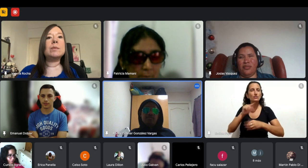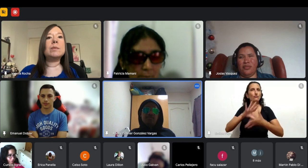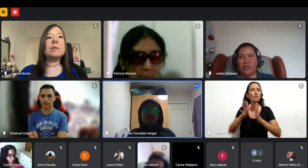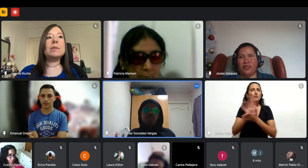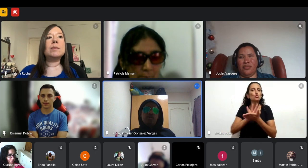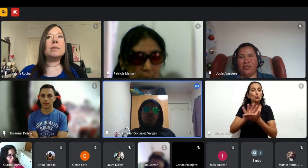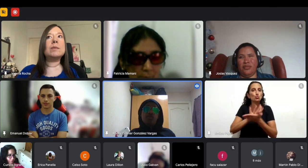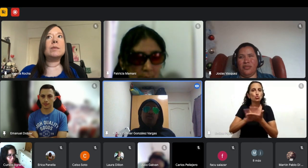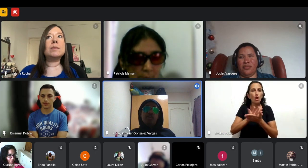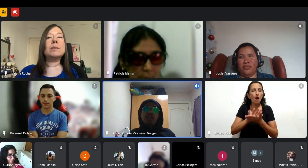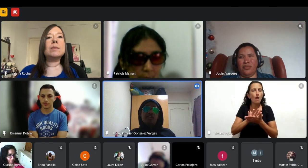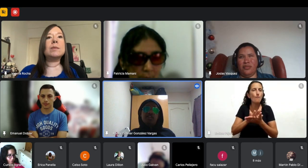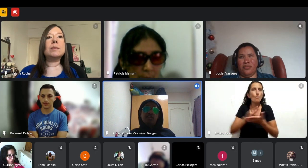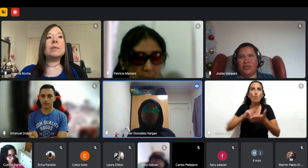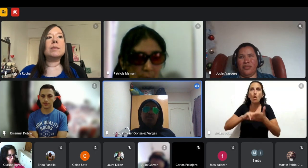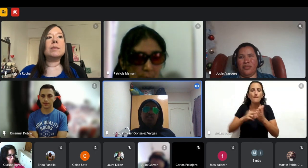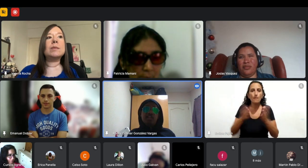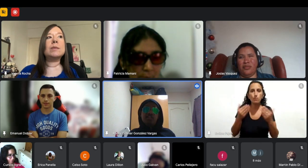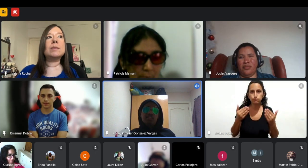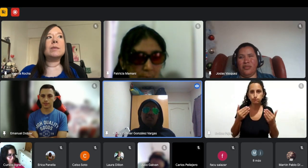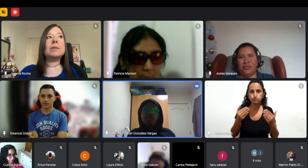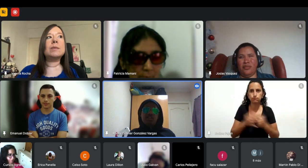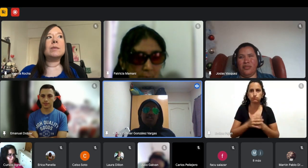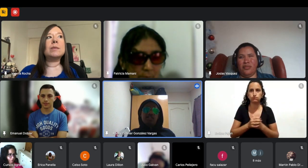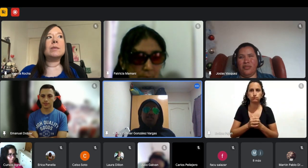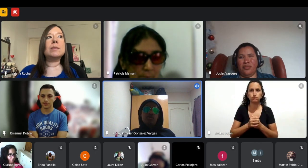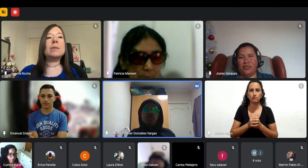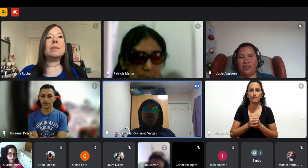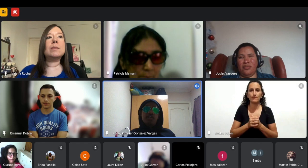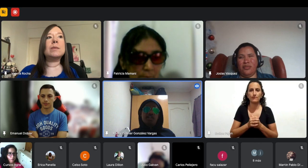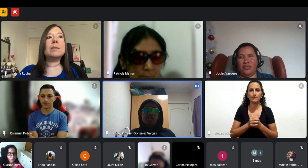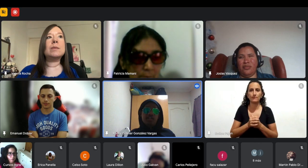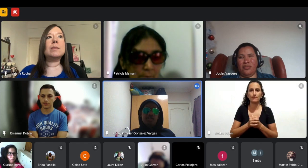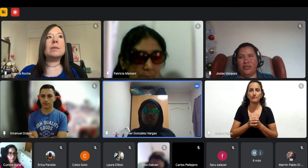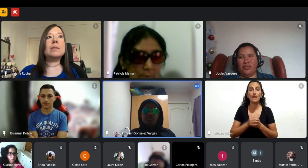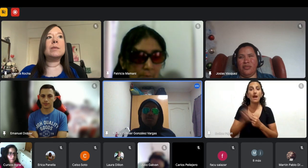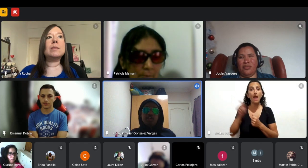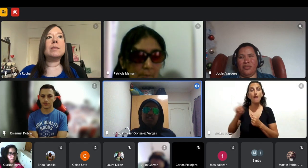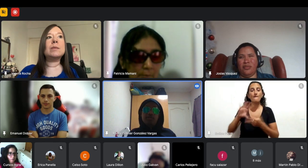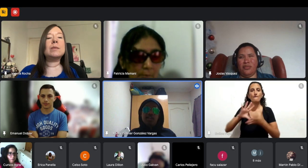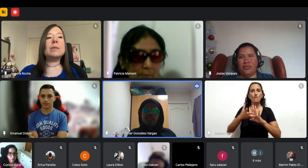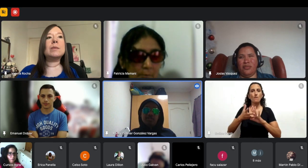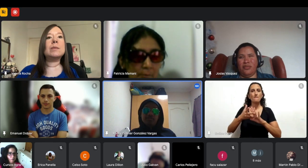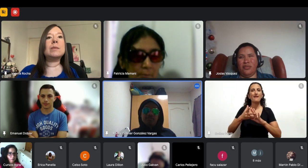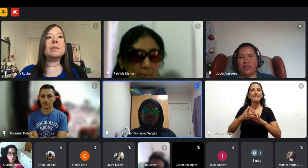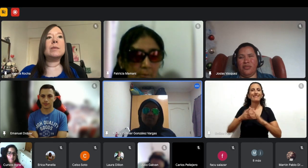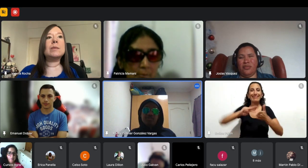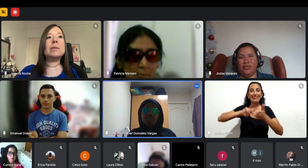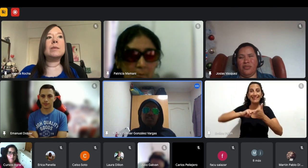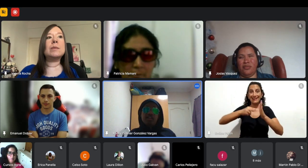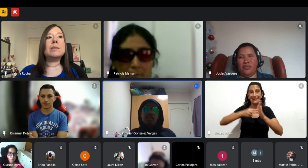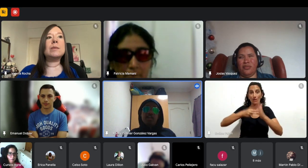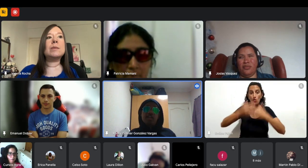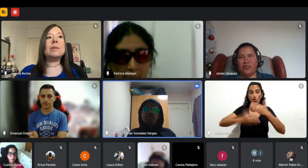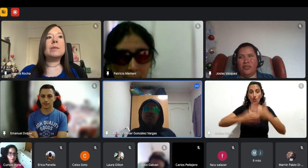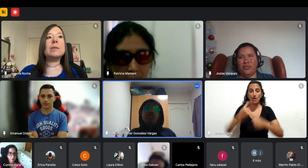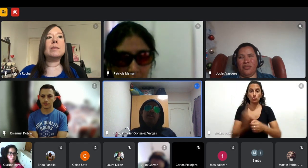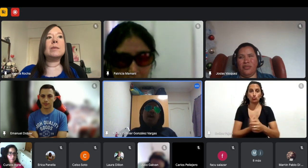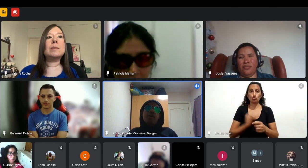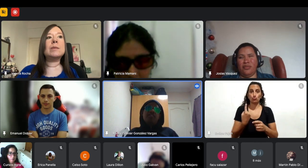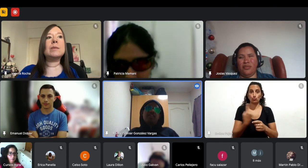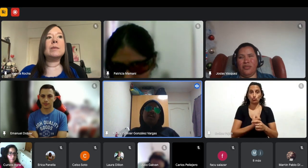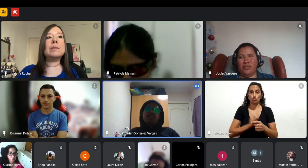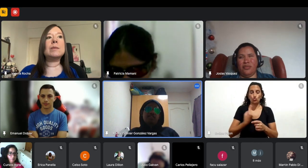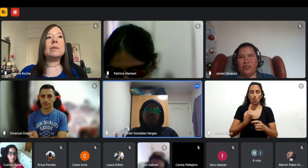uno poder ser independiente a través de la tecnología y poder también y